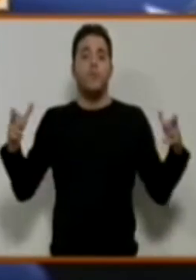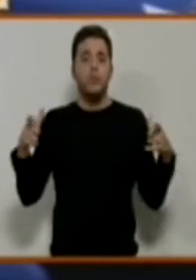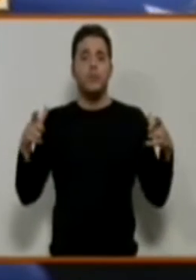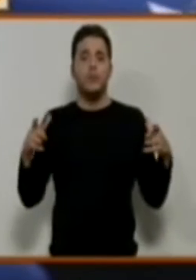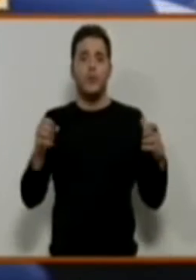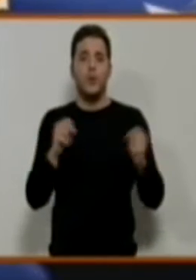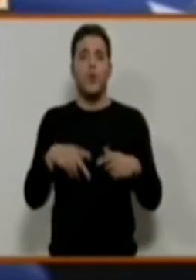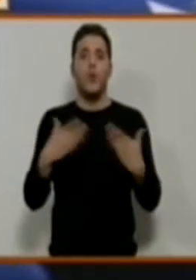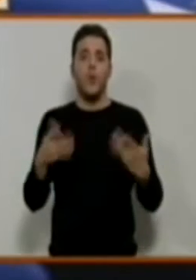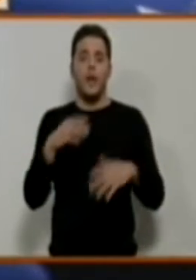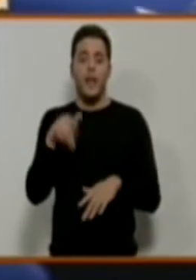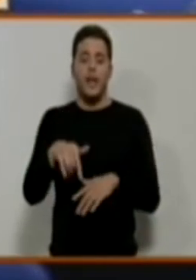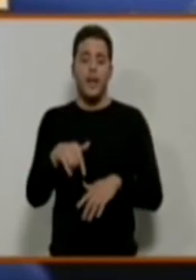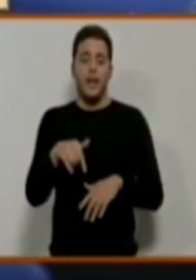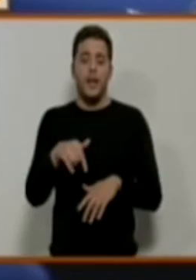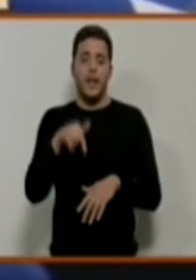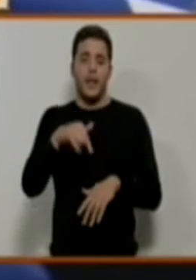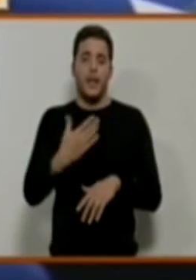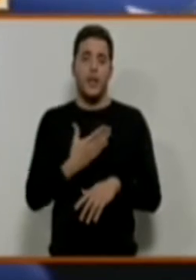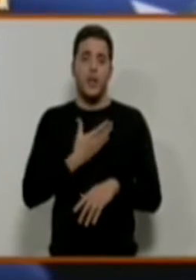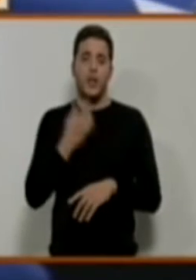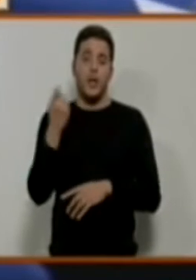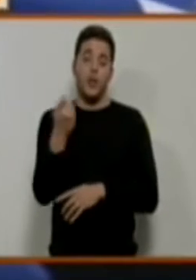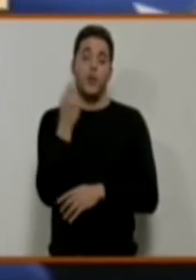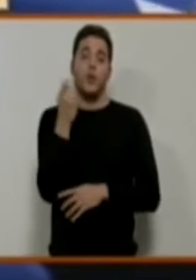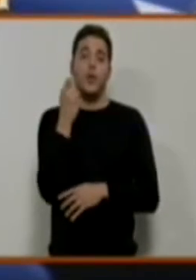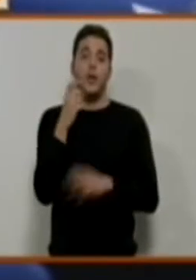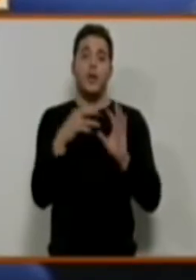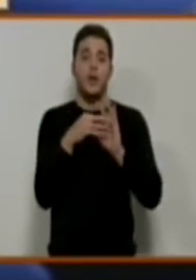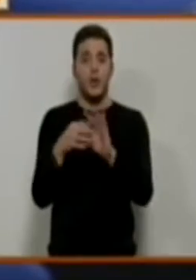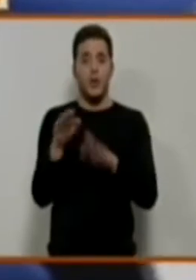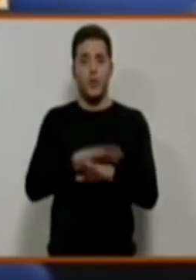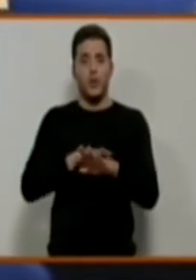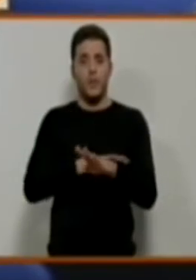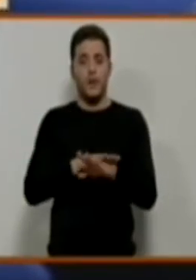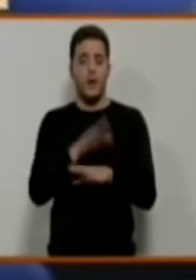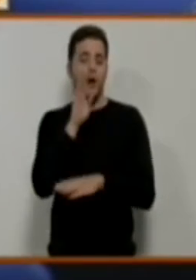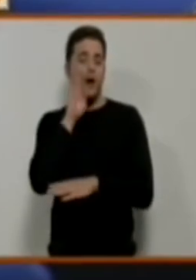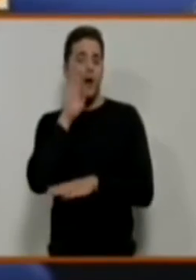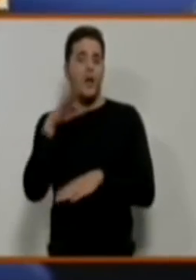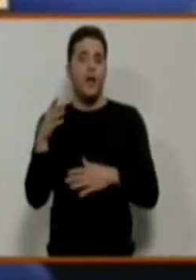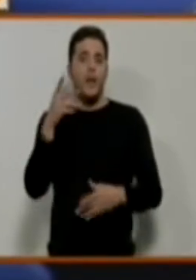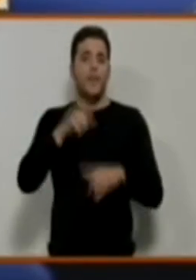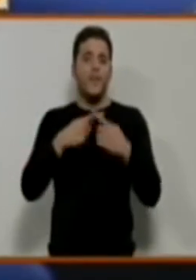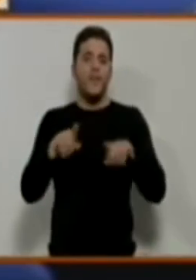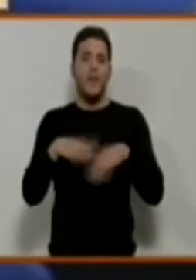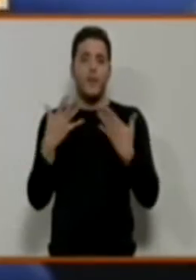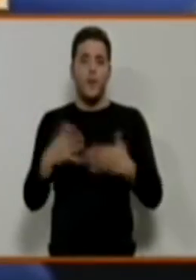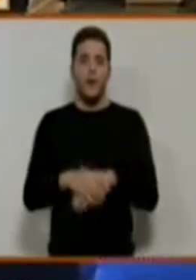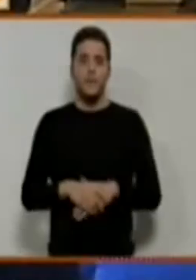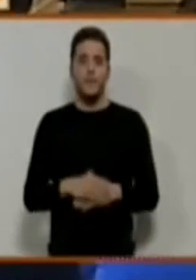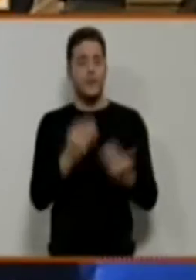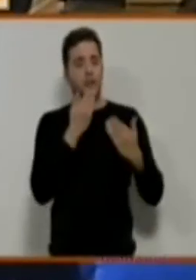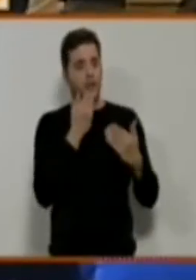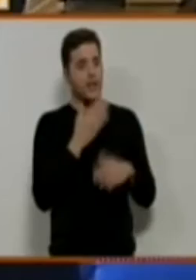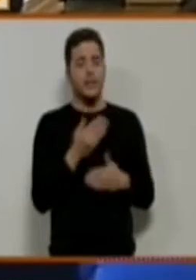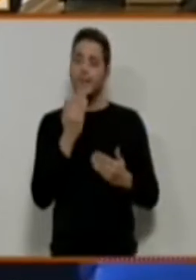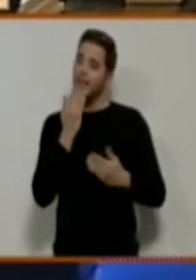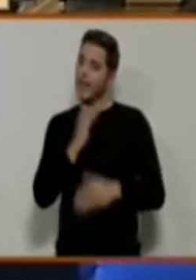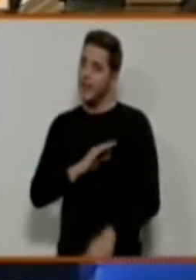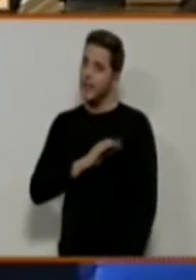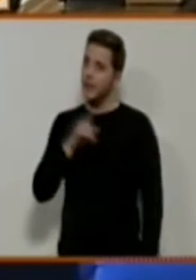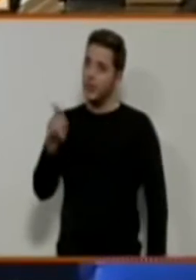que constan la Administración Local y Ciudad Real en relación con el Gobierno local anterior?». gracias. Muchas gracias a usted. Para